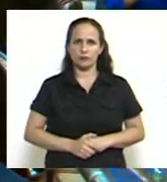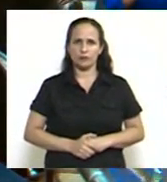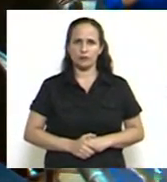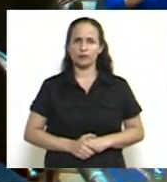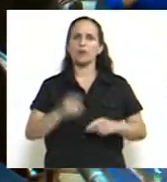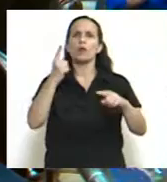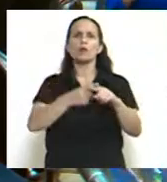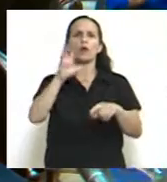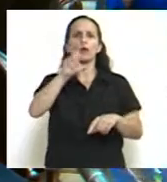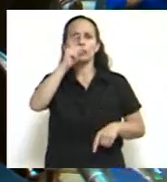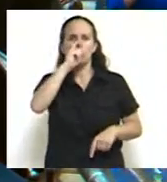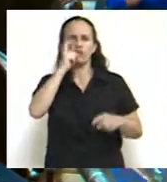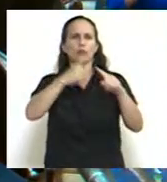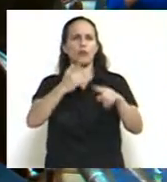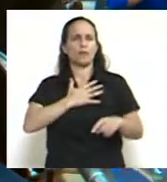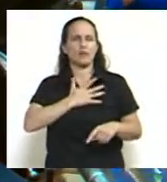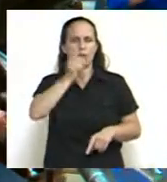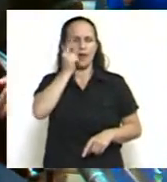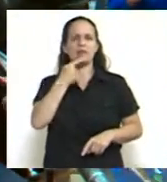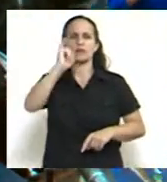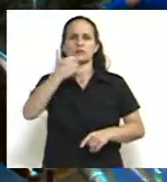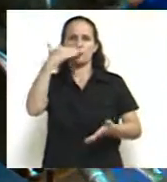Por Corrientes y por mi padre, sí, juro.